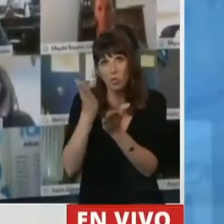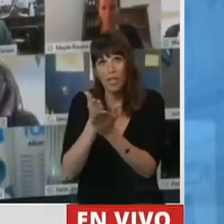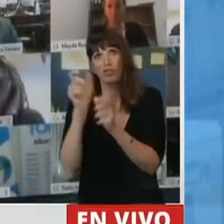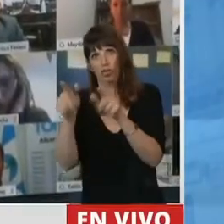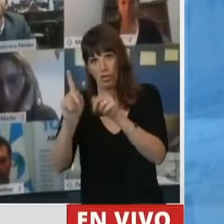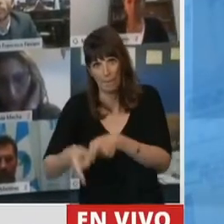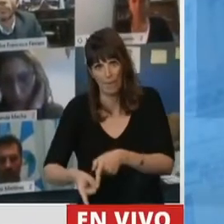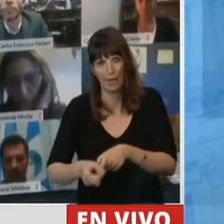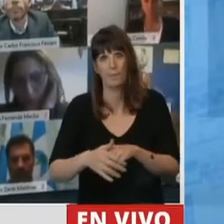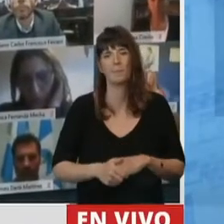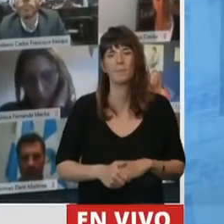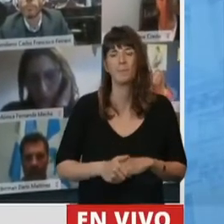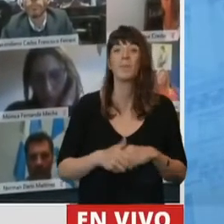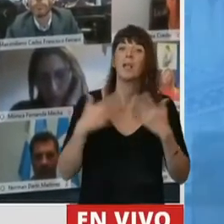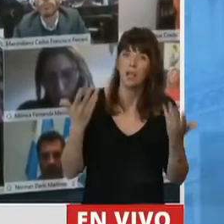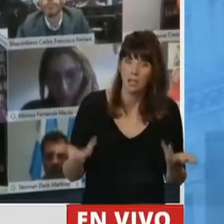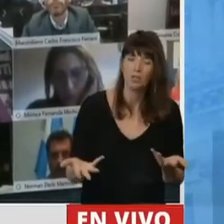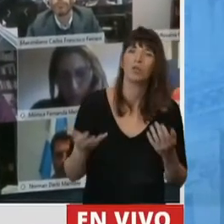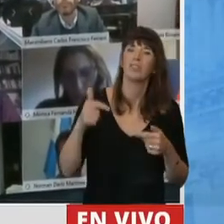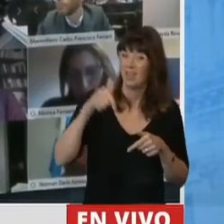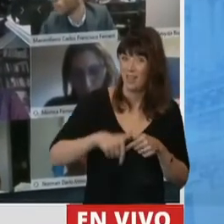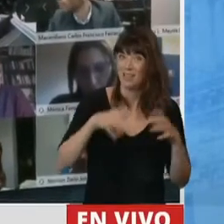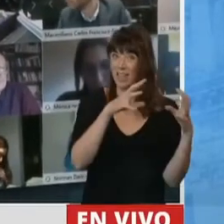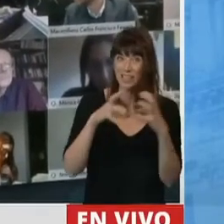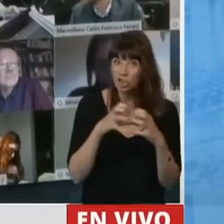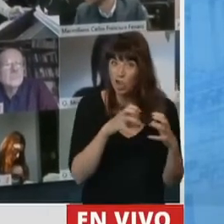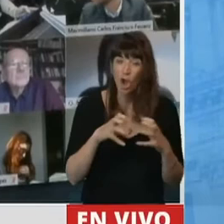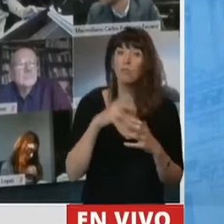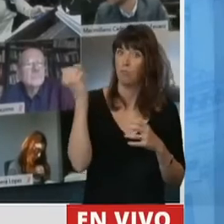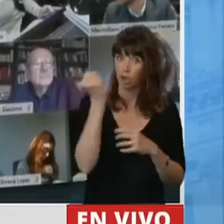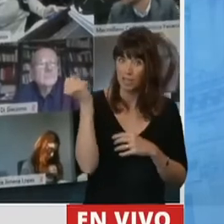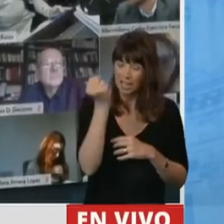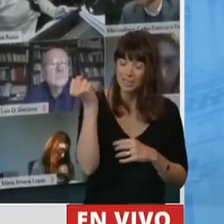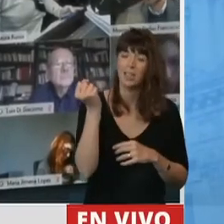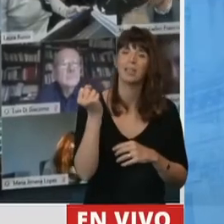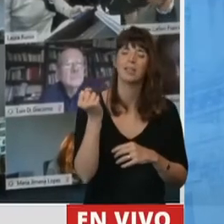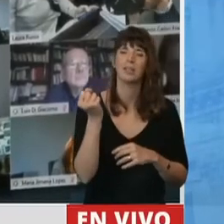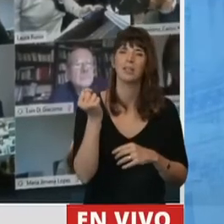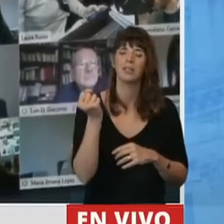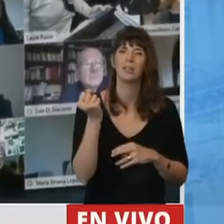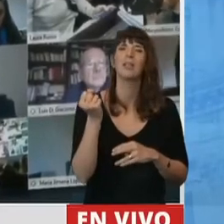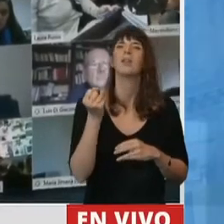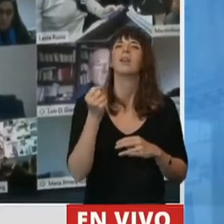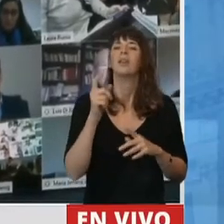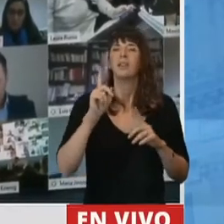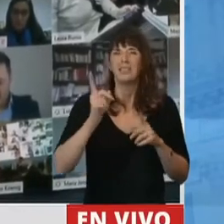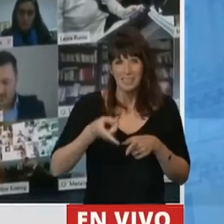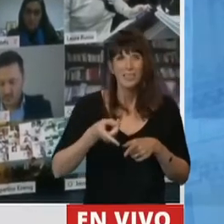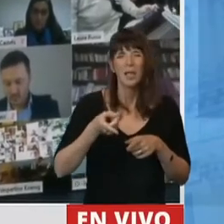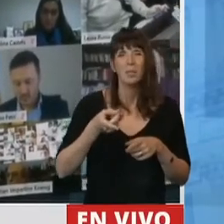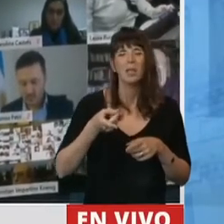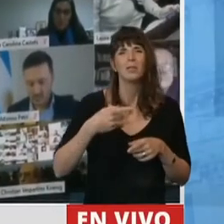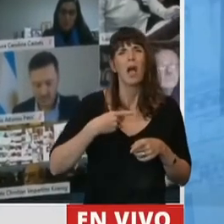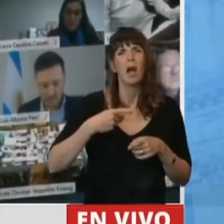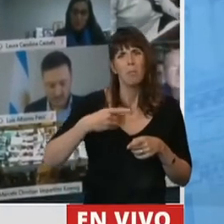Entonces, señor Presidente, en el medio de esta sesión tan importante que además, por otra parte, a pesar de todo lo que vienen diciendo, estamos teniendo una